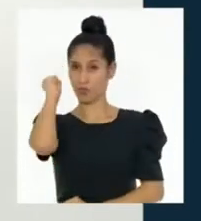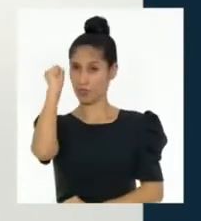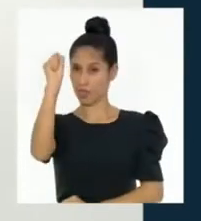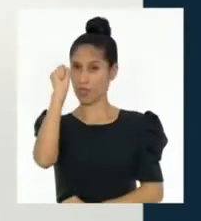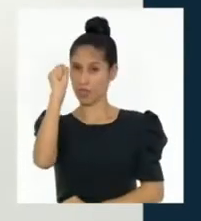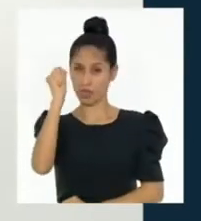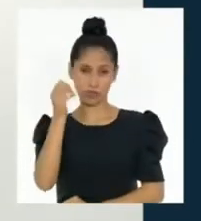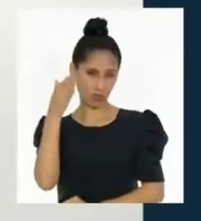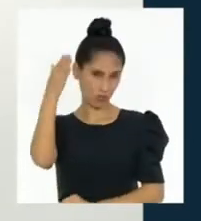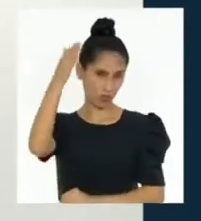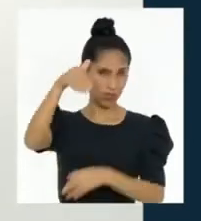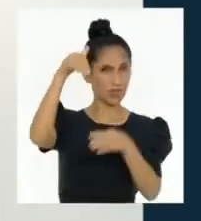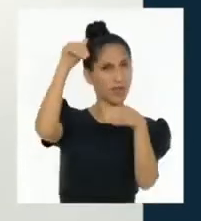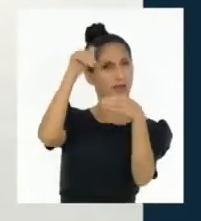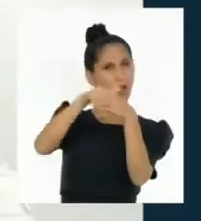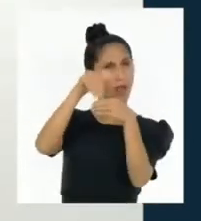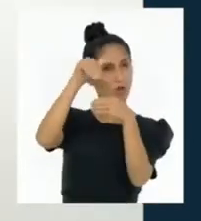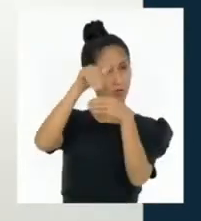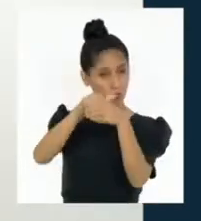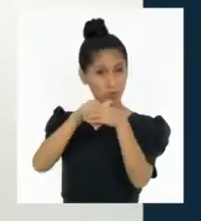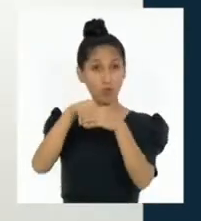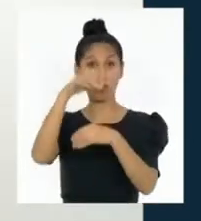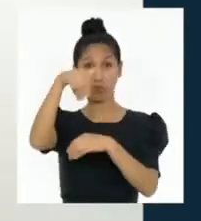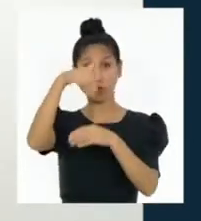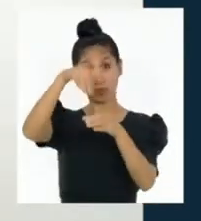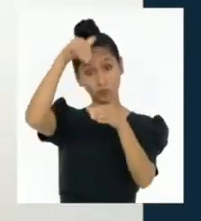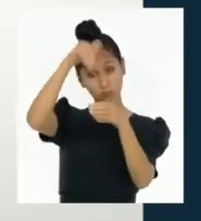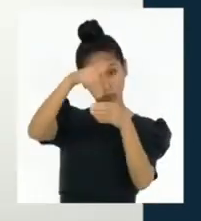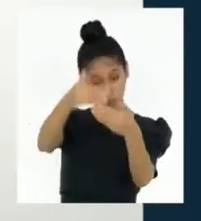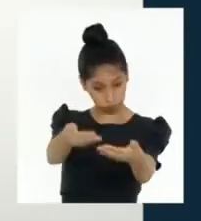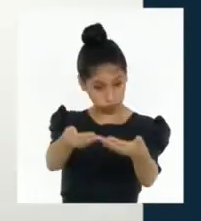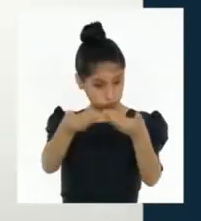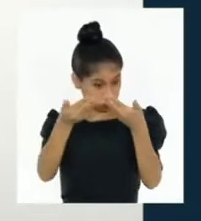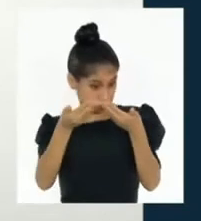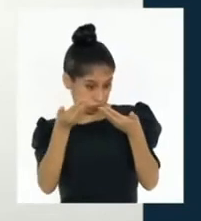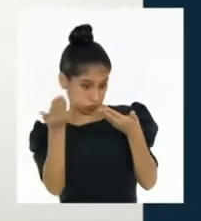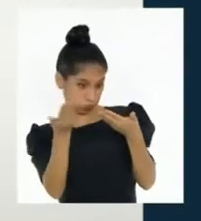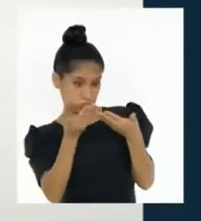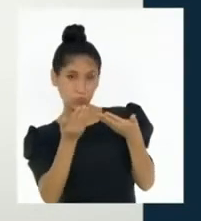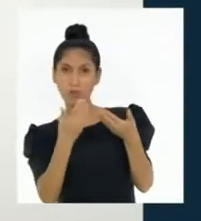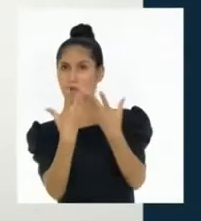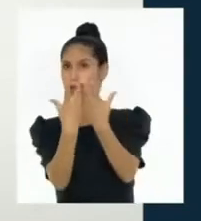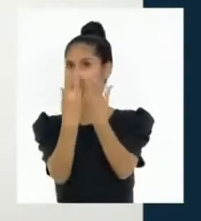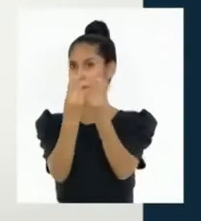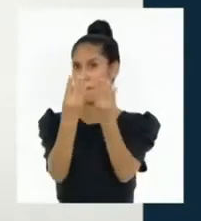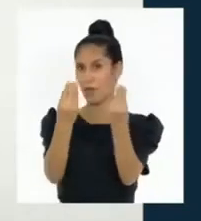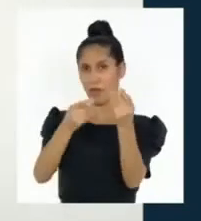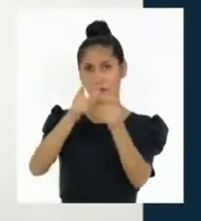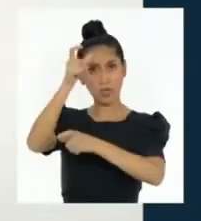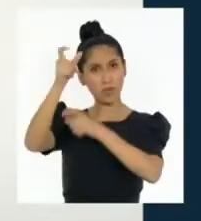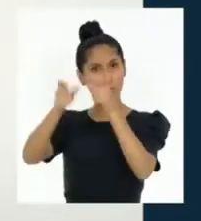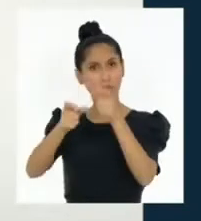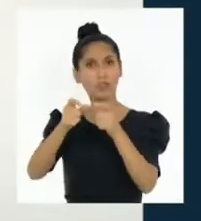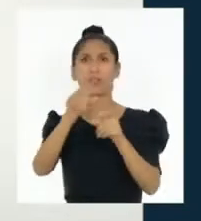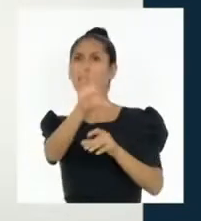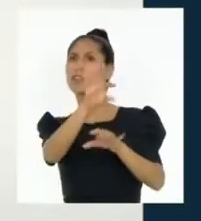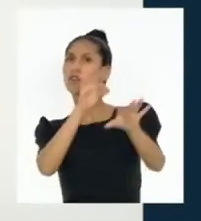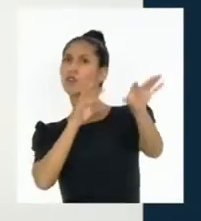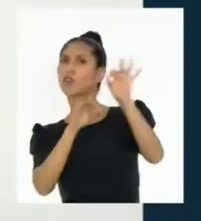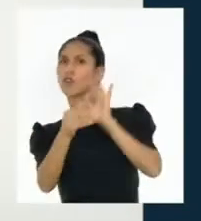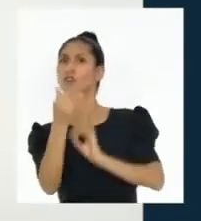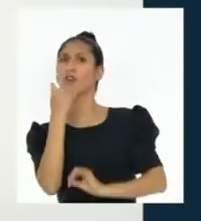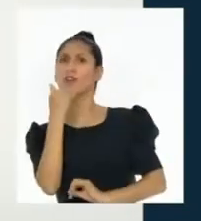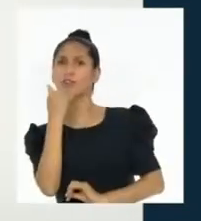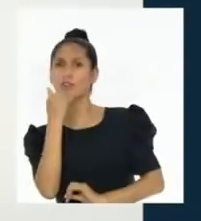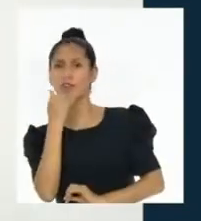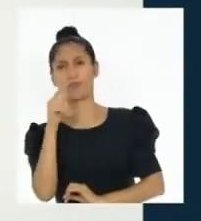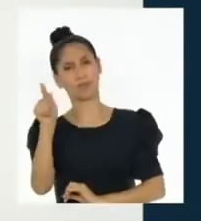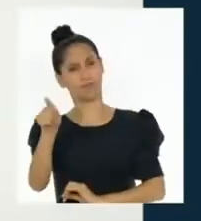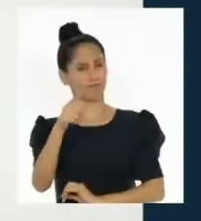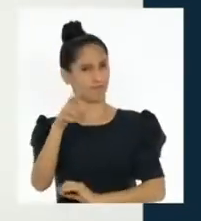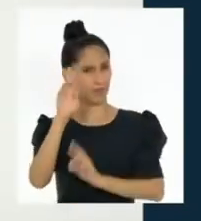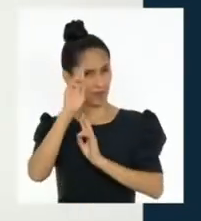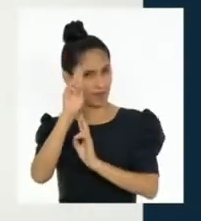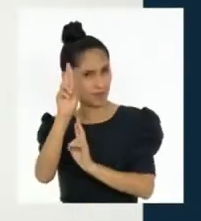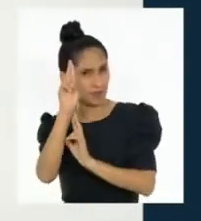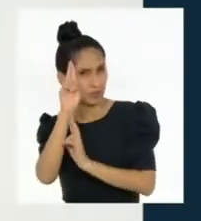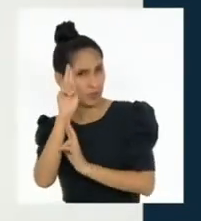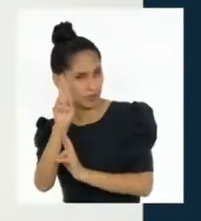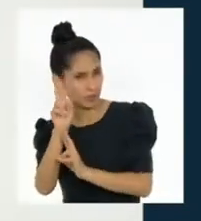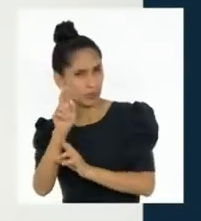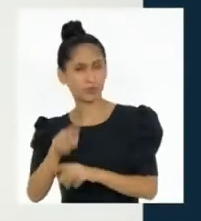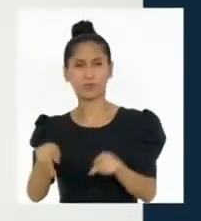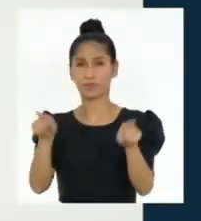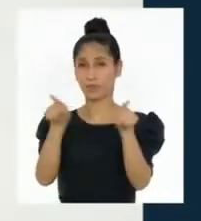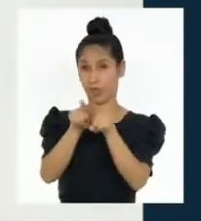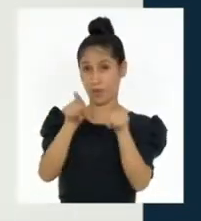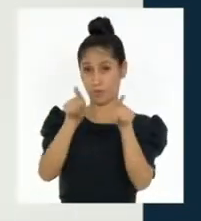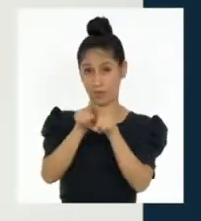decisión final que se tome se daría en voluntad de la mayoría. Asimismo, los representantes, las personas que sean